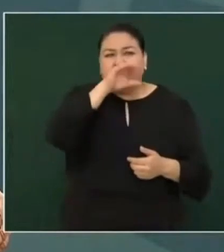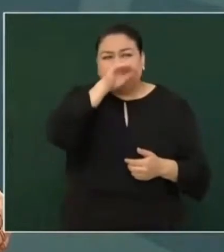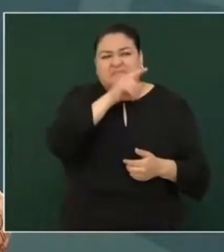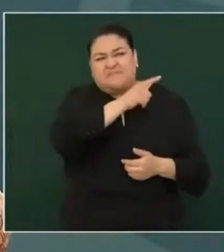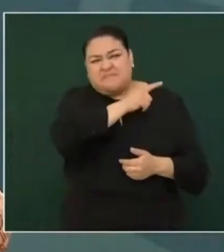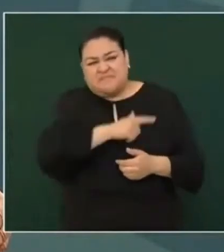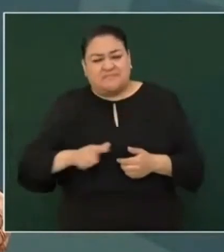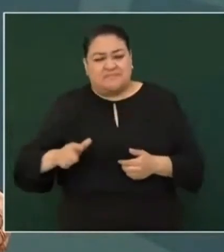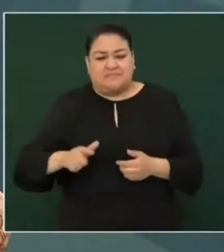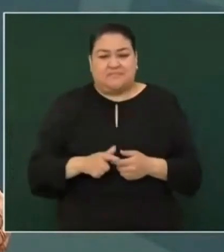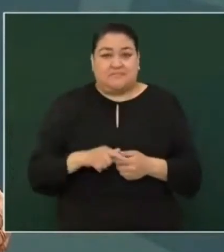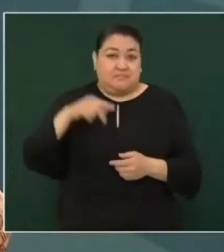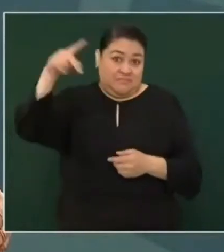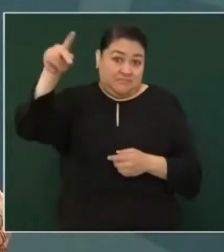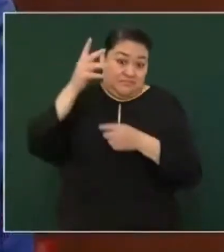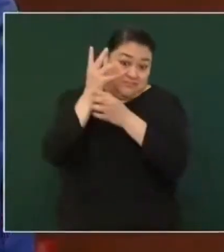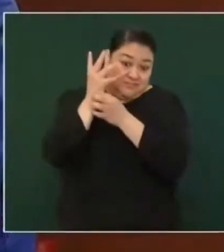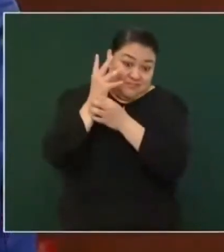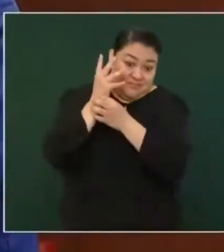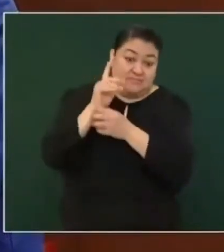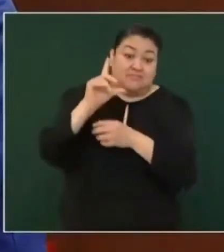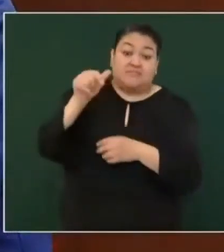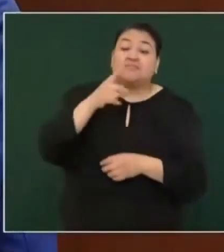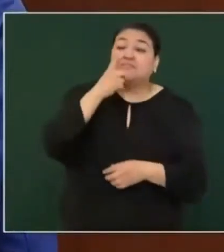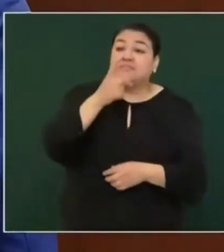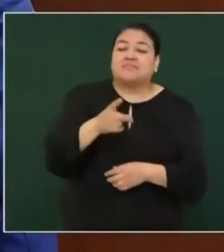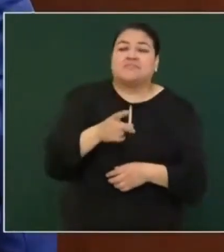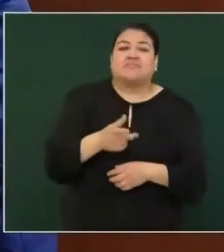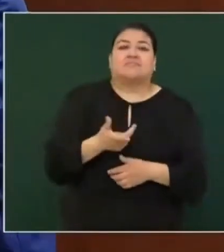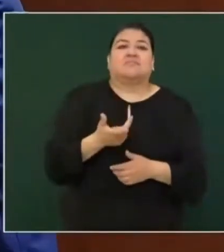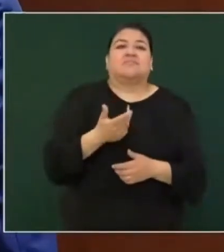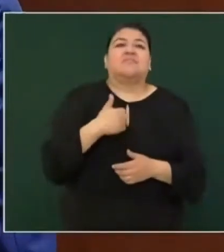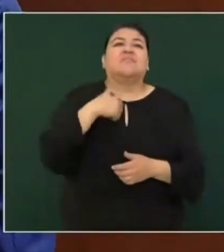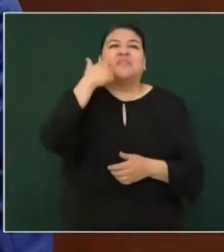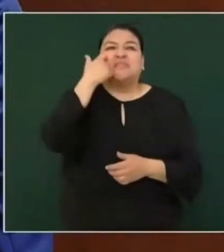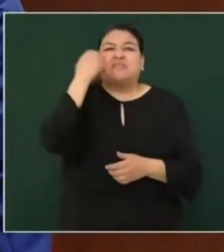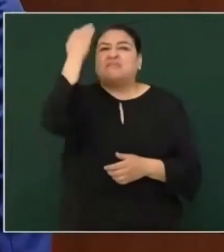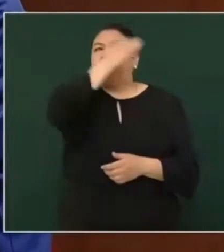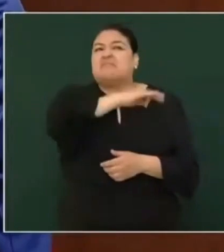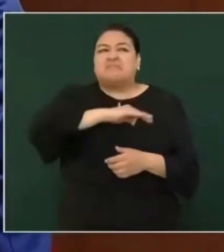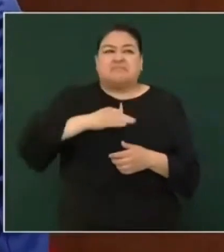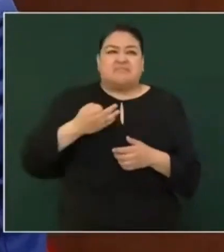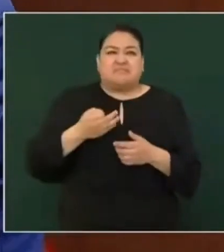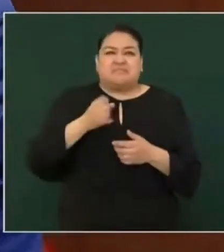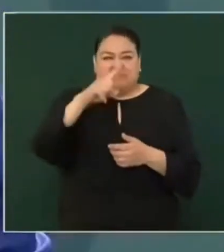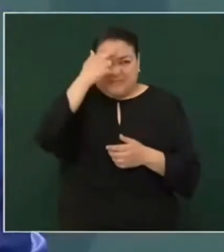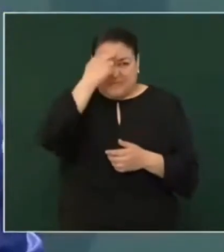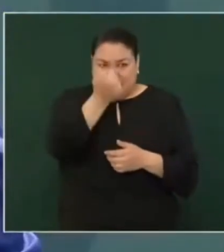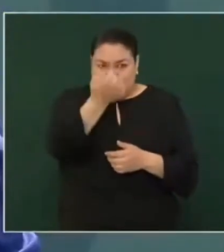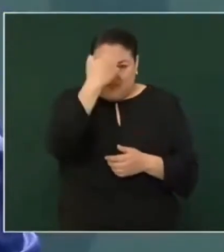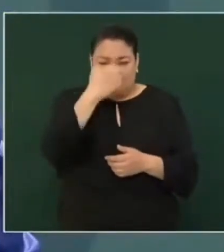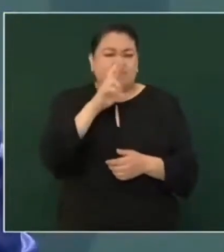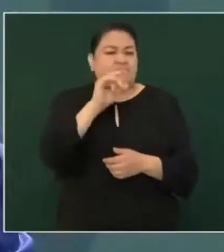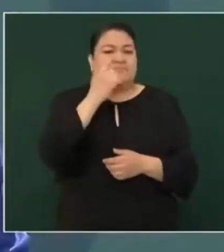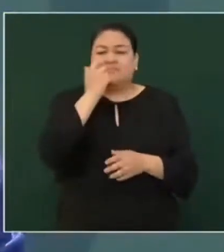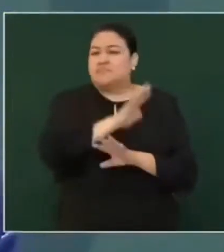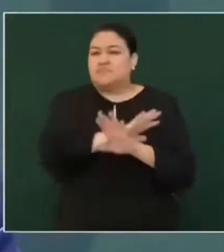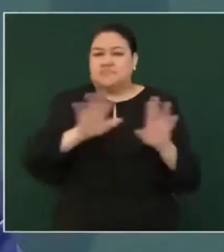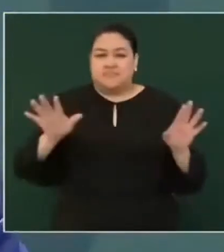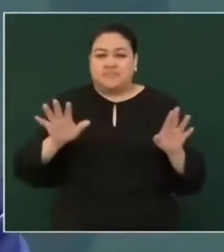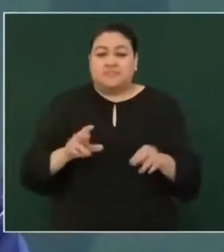y frijol con gorgo ¿no? ¿se acuerdan de todo eso? entonces ya